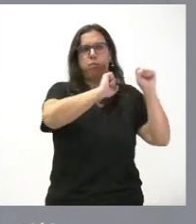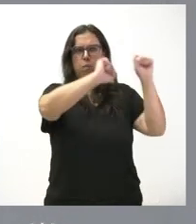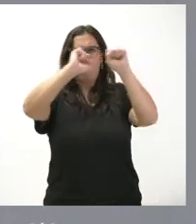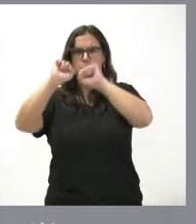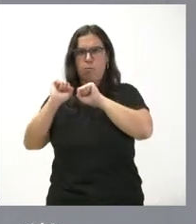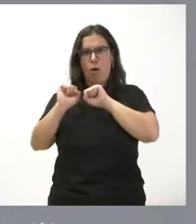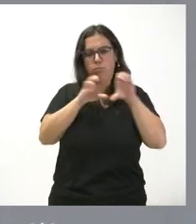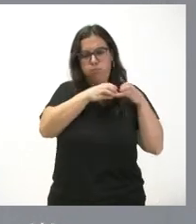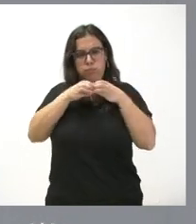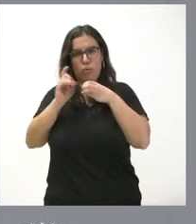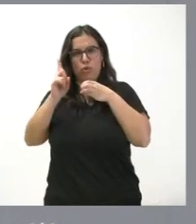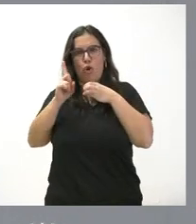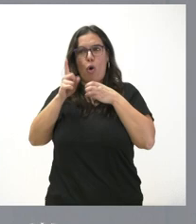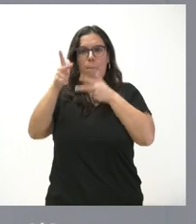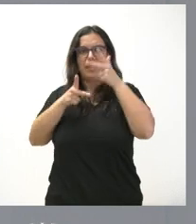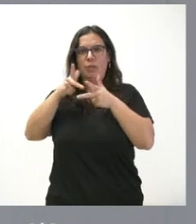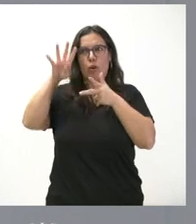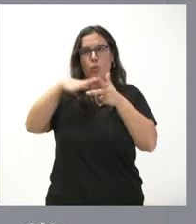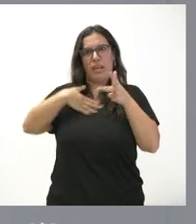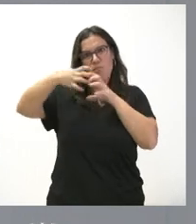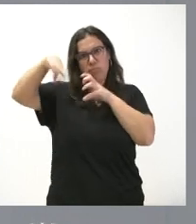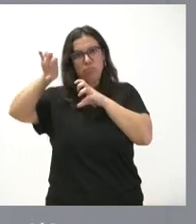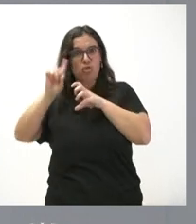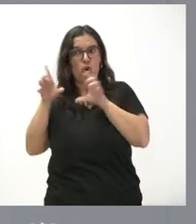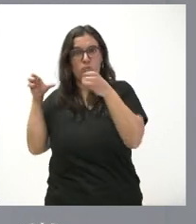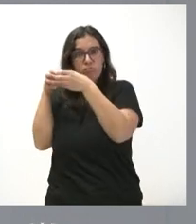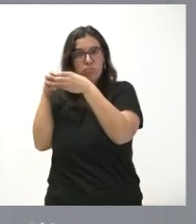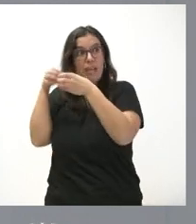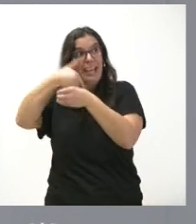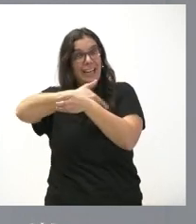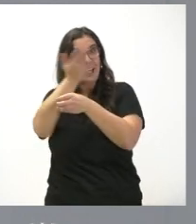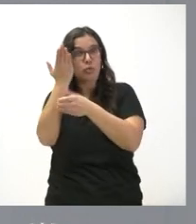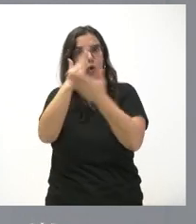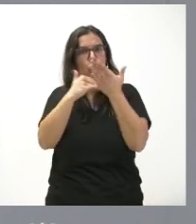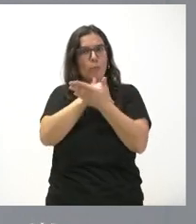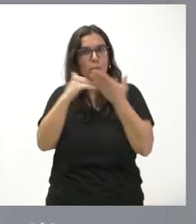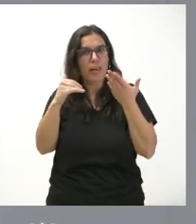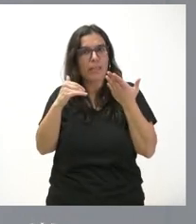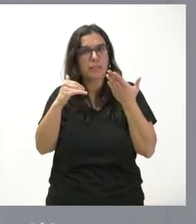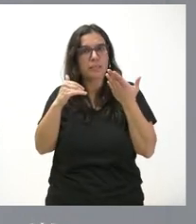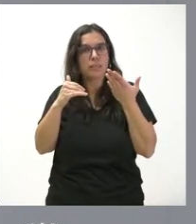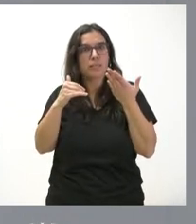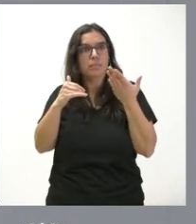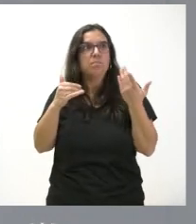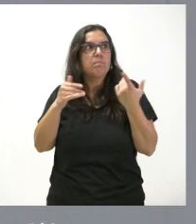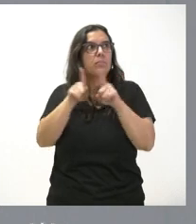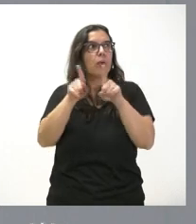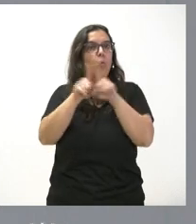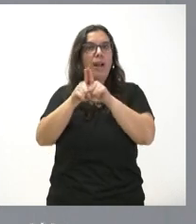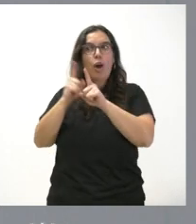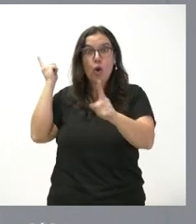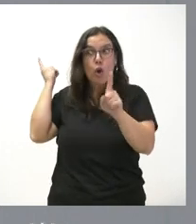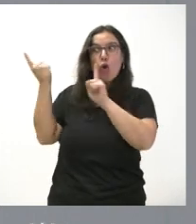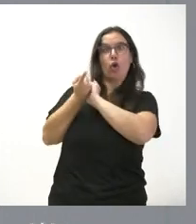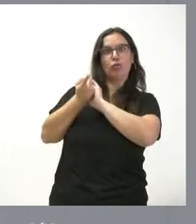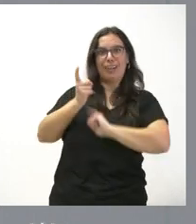con los separatistas de Cataluña y del País Vasco no significa que el resto de las comunidades autónomas seamos comunidades autónomas contra las que haya